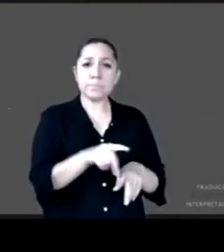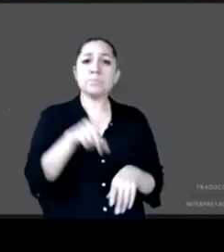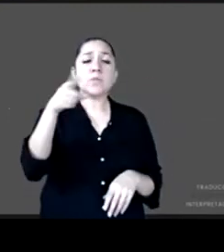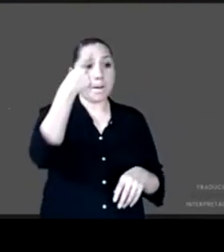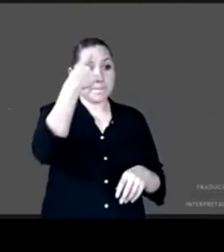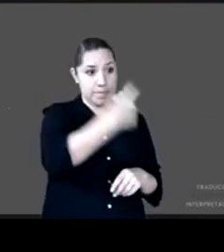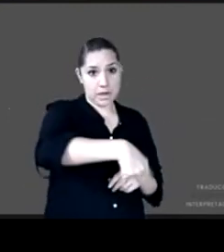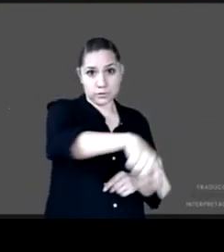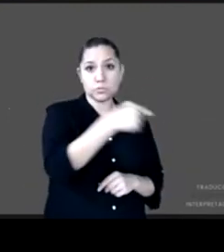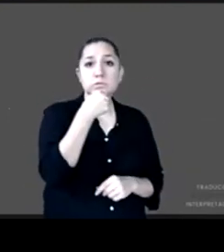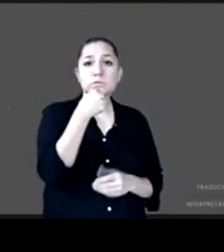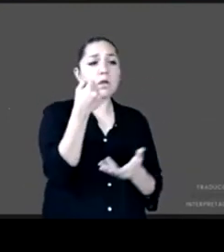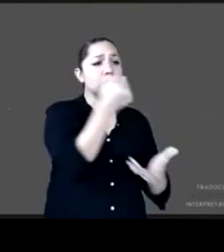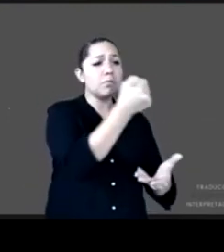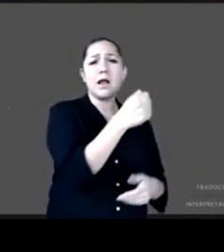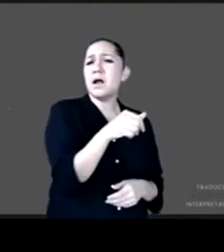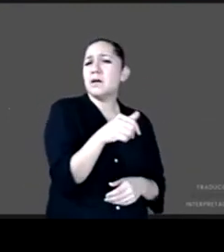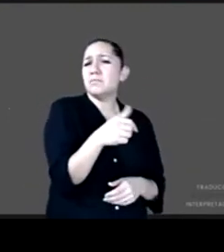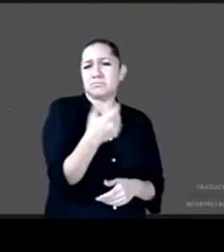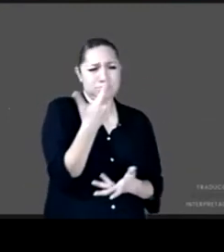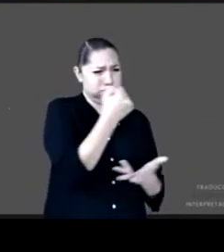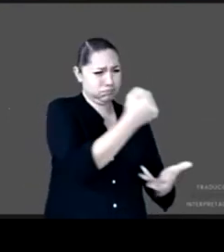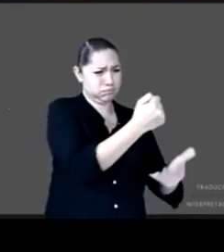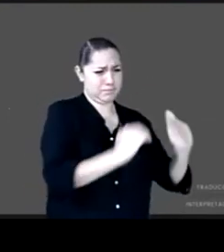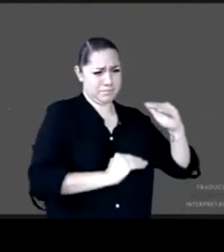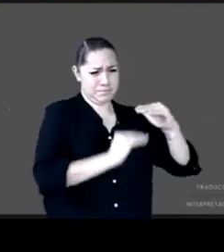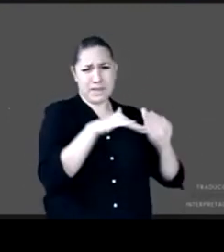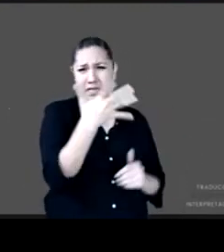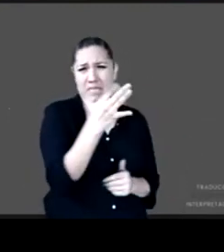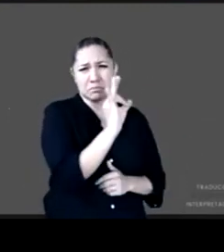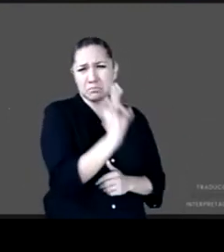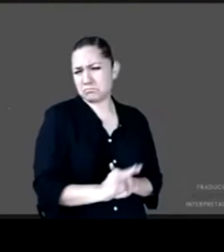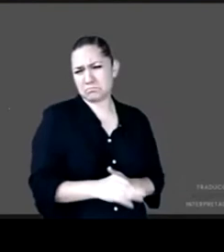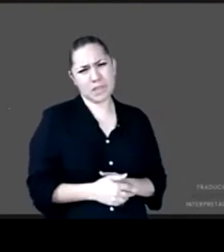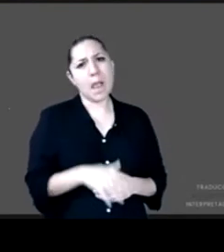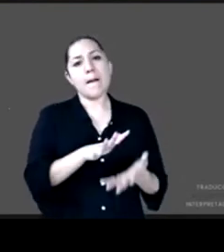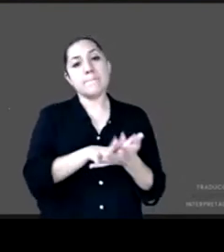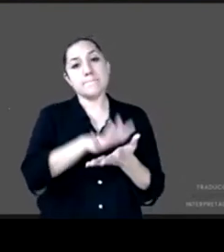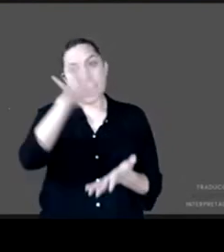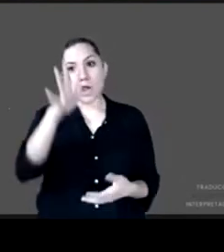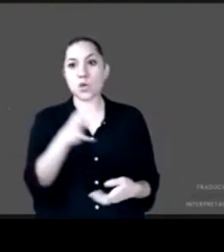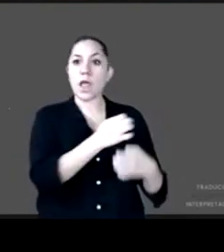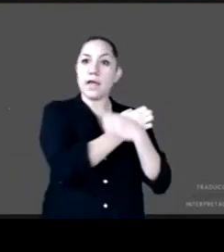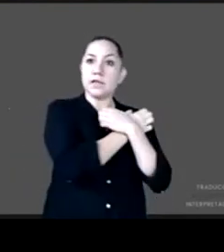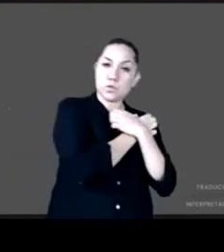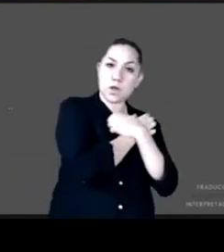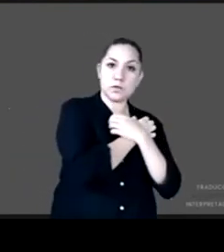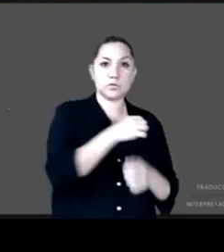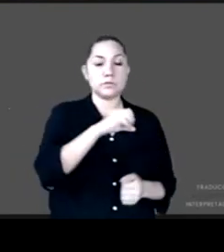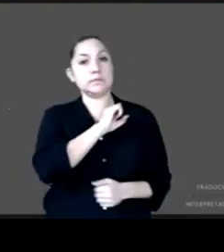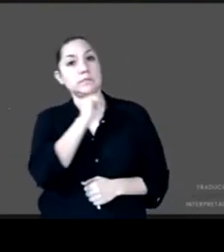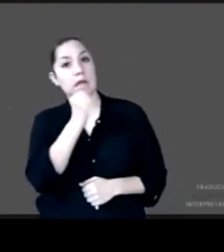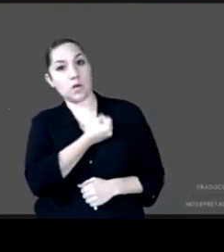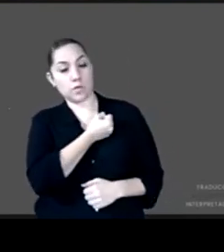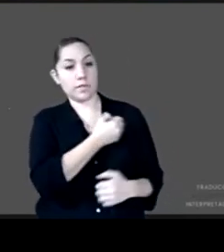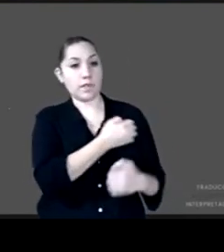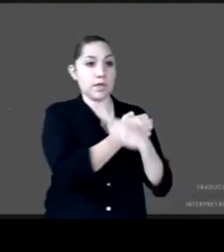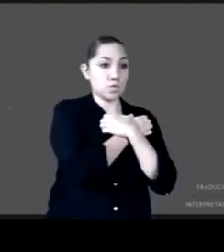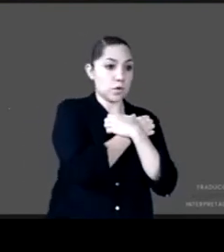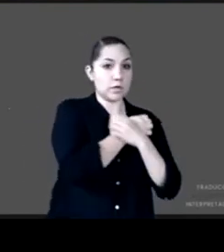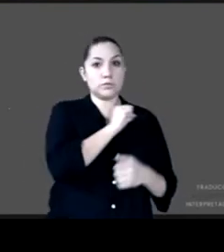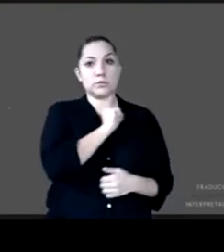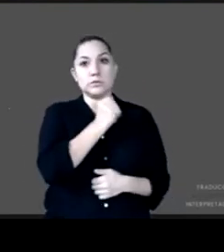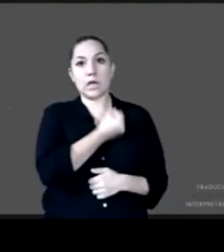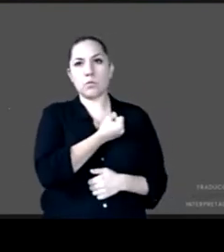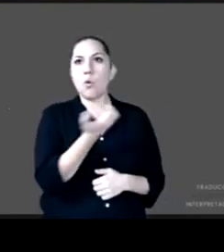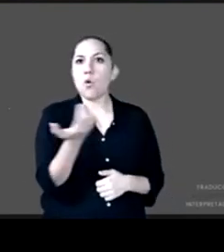presupuesto y la mayoría se enfoca así en educación y salud pero es necesario ser sensibles de atender los problemas de fondo y ser autocríticos en cuanto